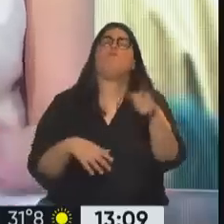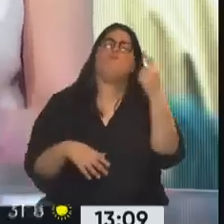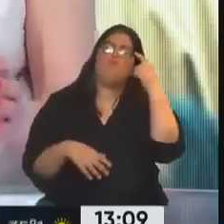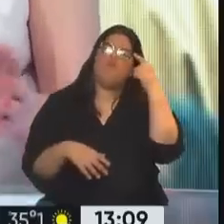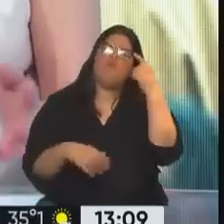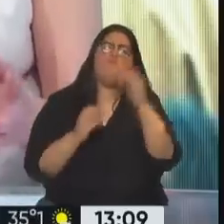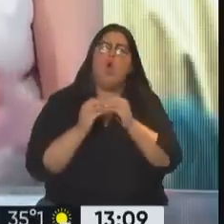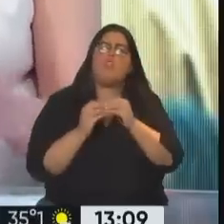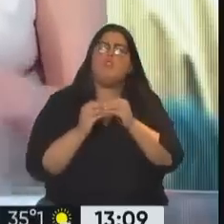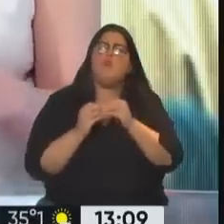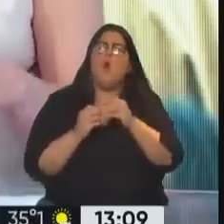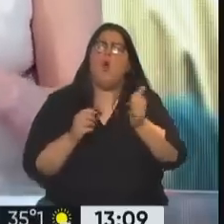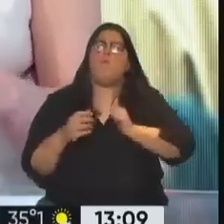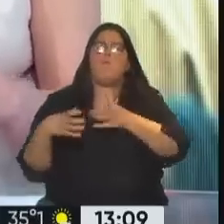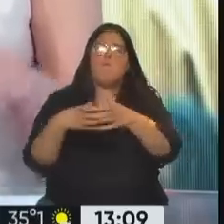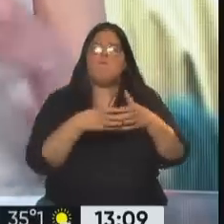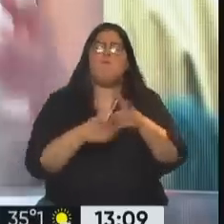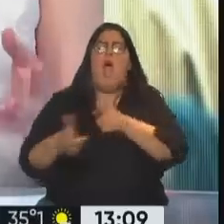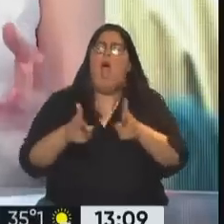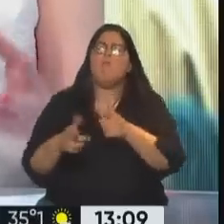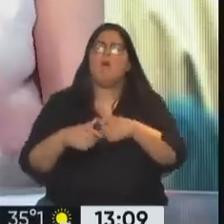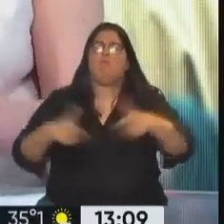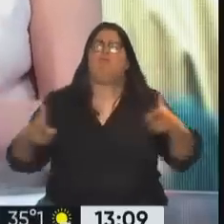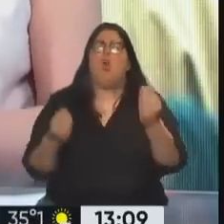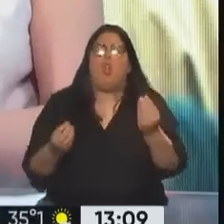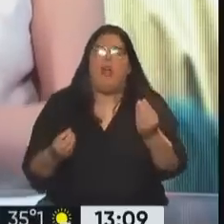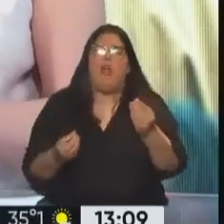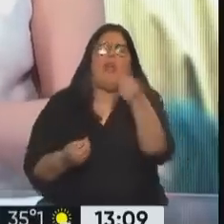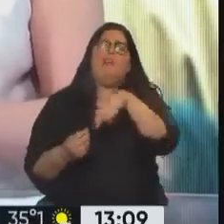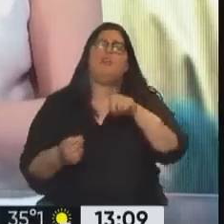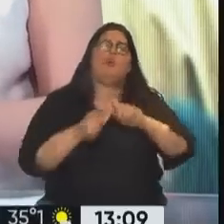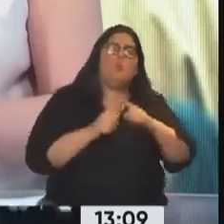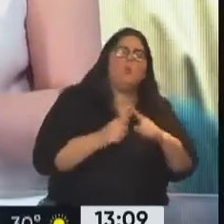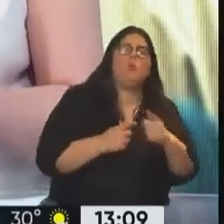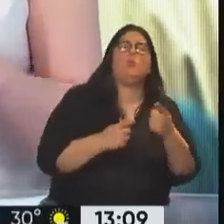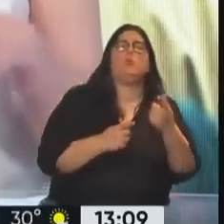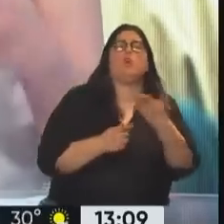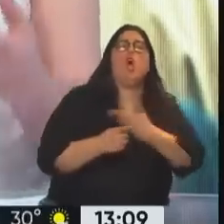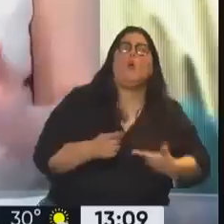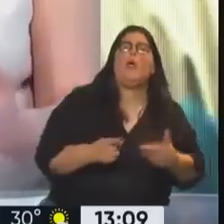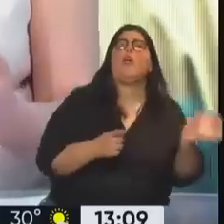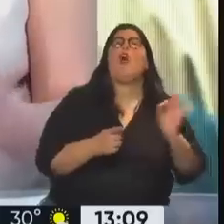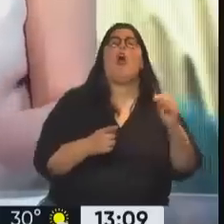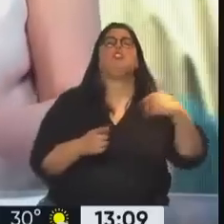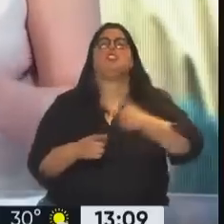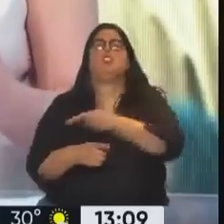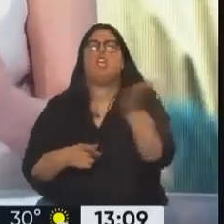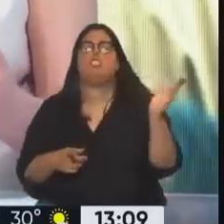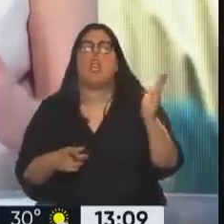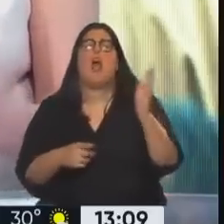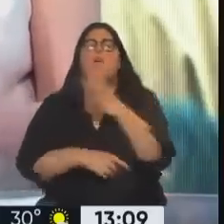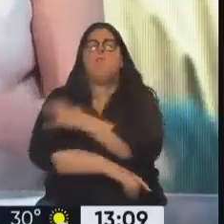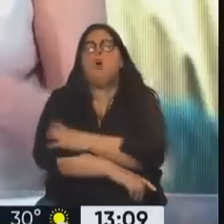esto. Porque, bueno, simplemente podemos hablar de connivencia, podemos hablar de, bueno, una cuestión social que lleva a la